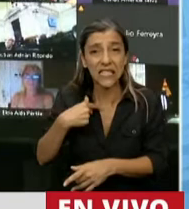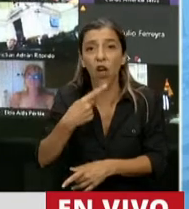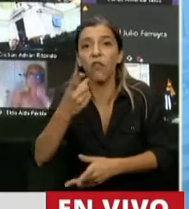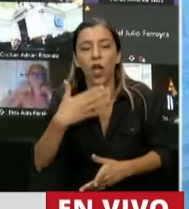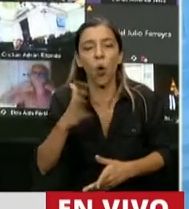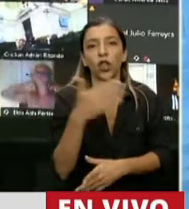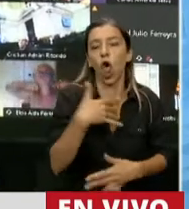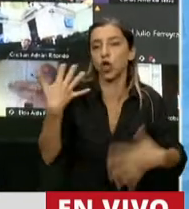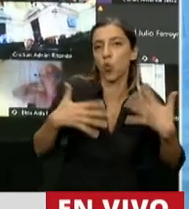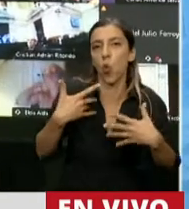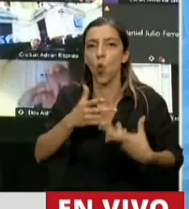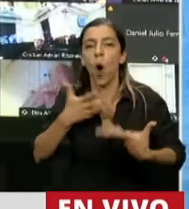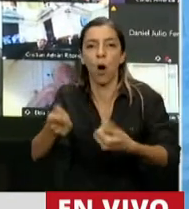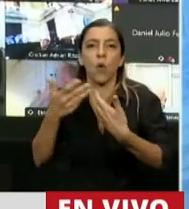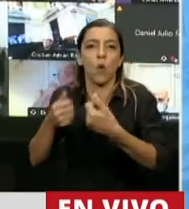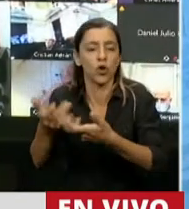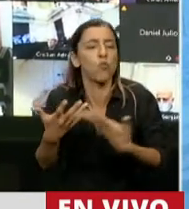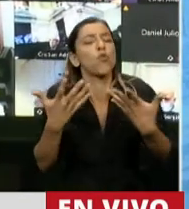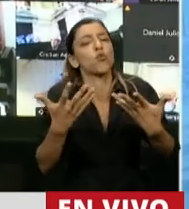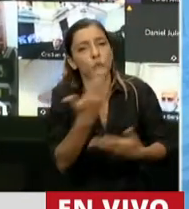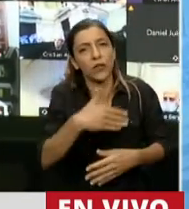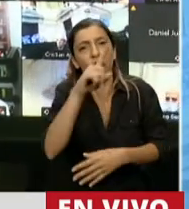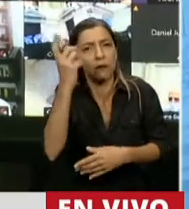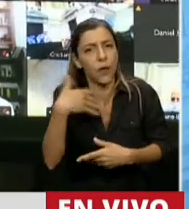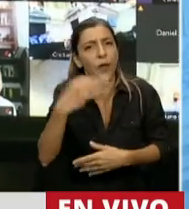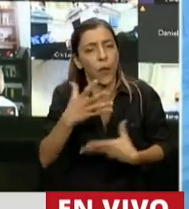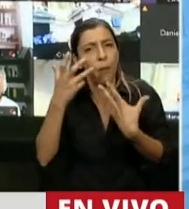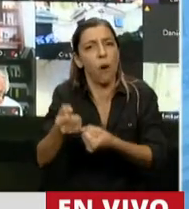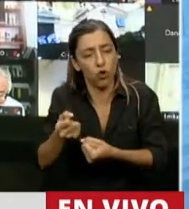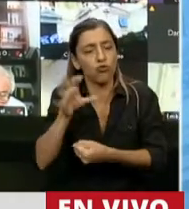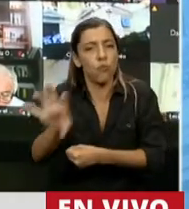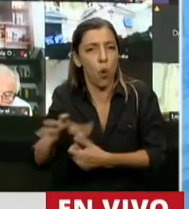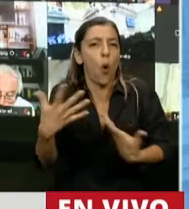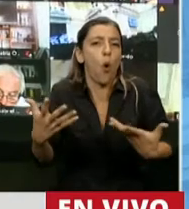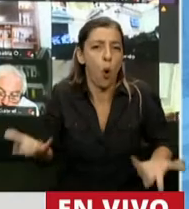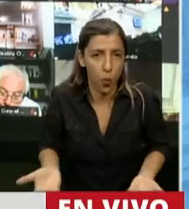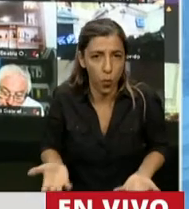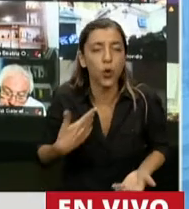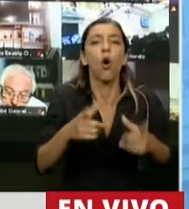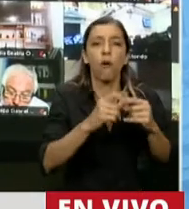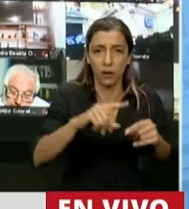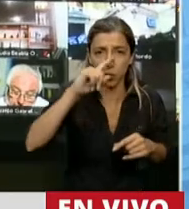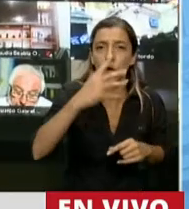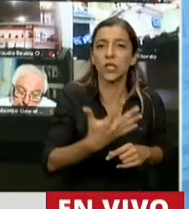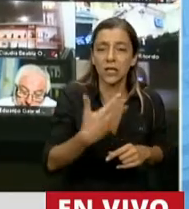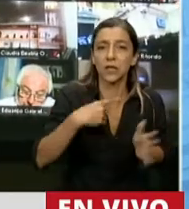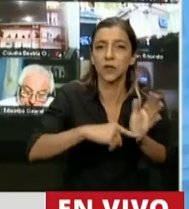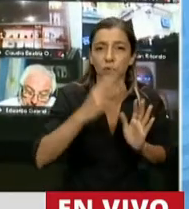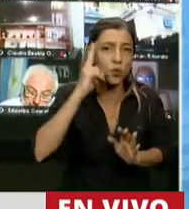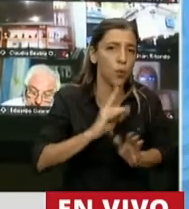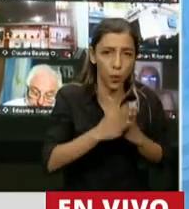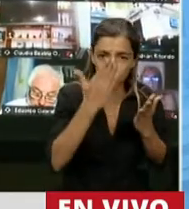Y está bien que el Gobierno auxilie a una provincia, sí, por supuesto que está bien. De hecho, lo manda el artículo 75, inciso 9 de la